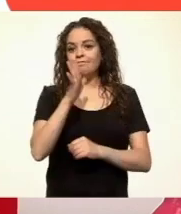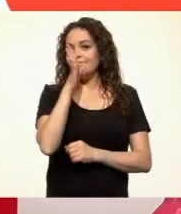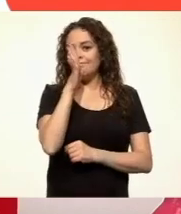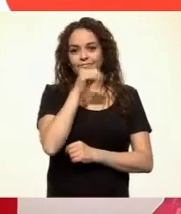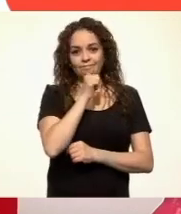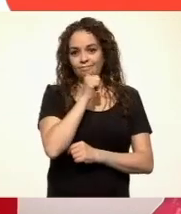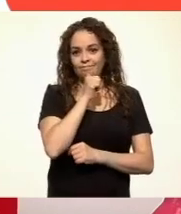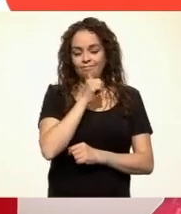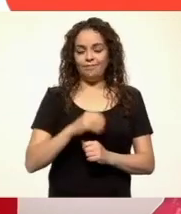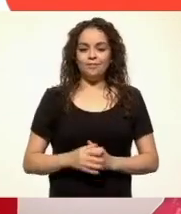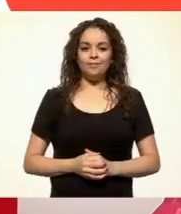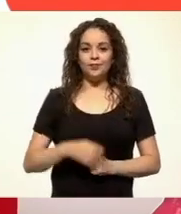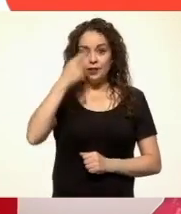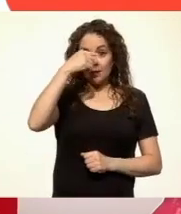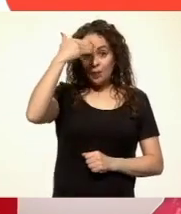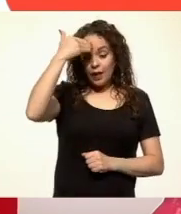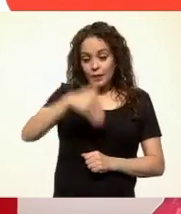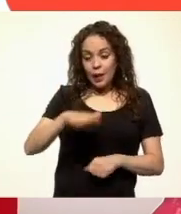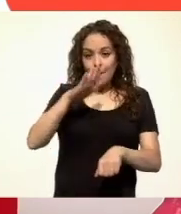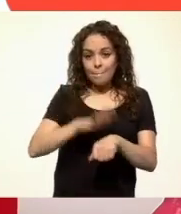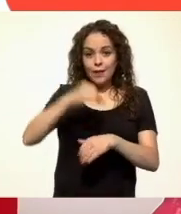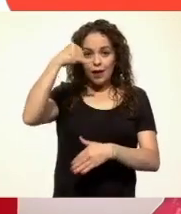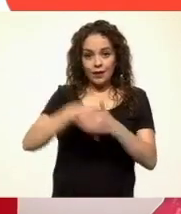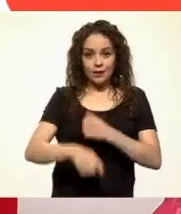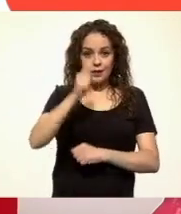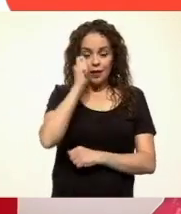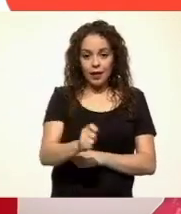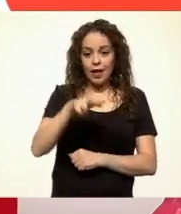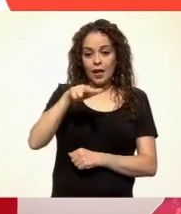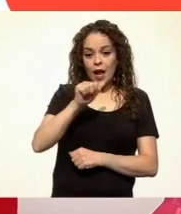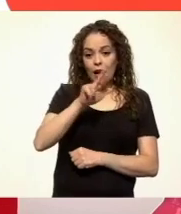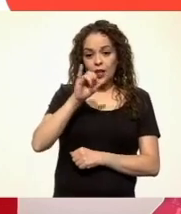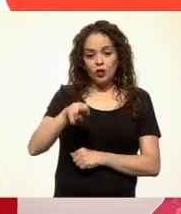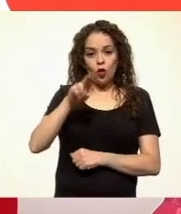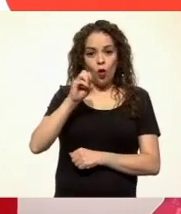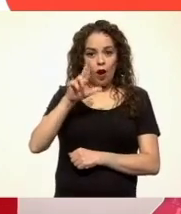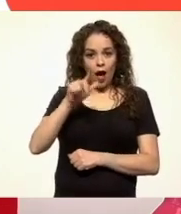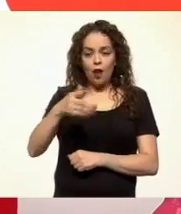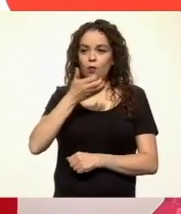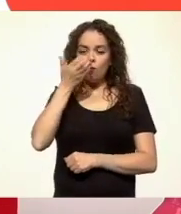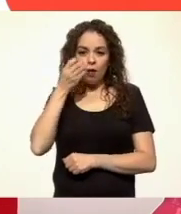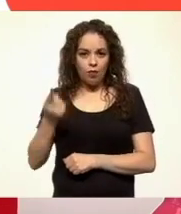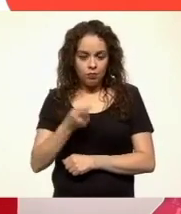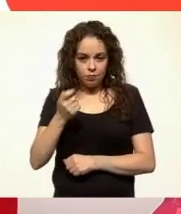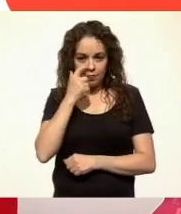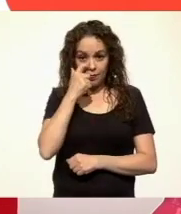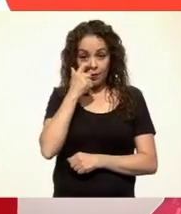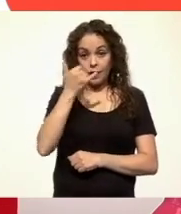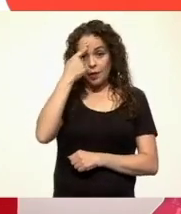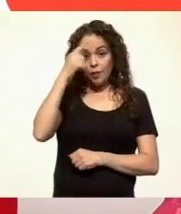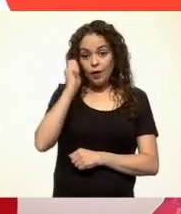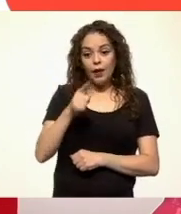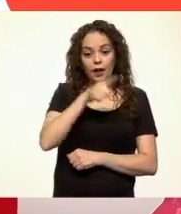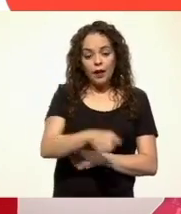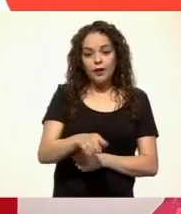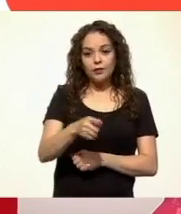Para saber más sobre la tradición y los narradores orales y como una invitación para que te acerques a la lectura,